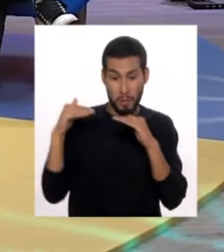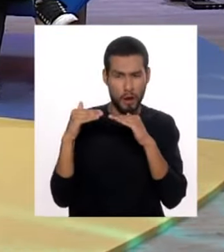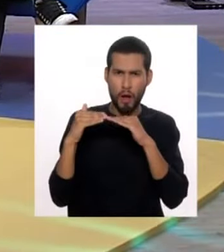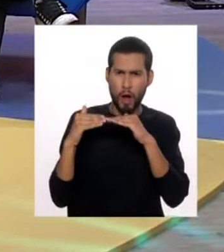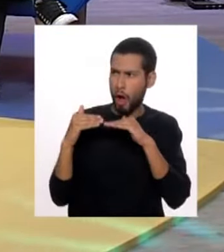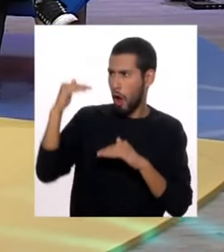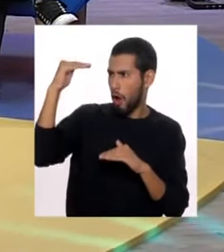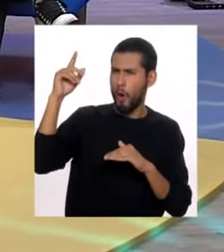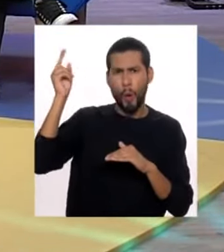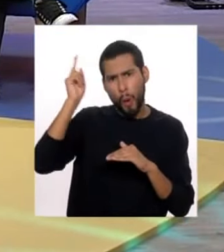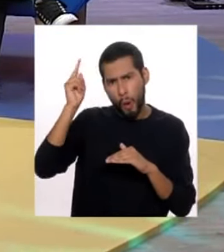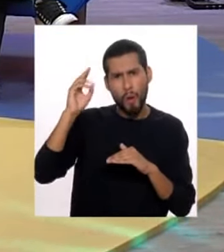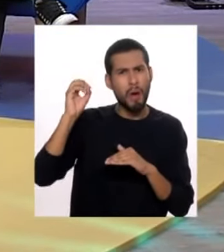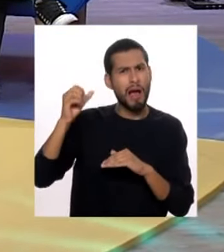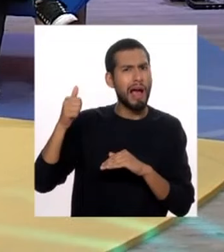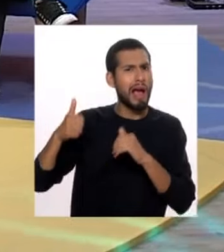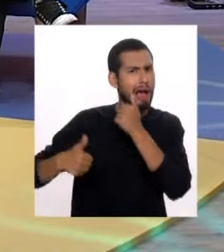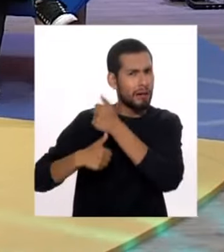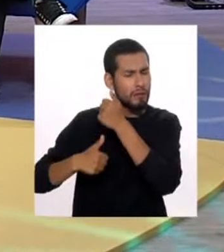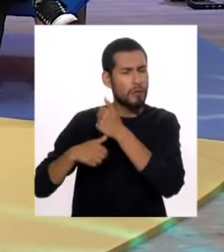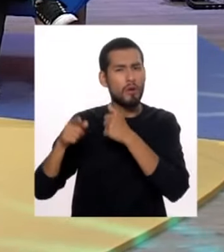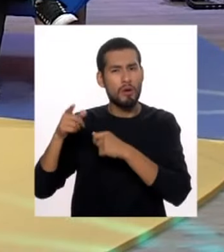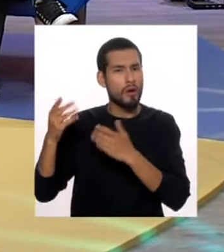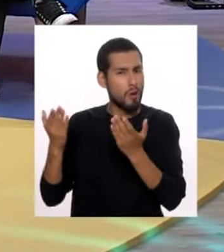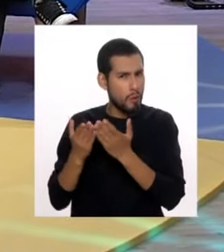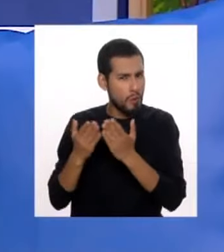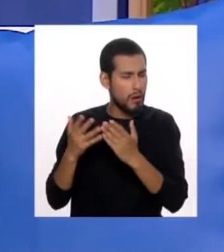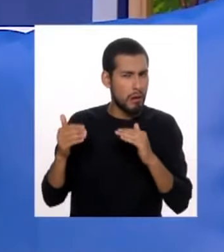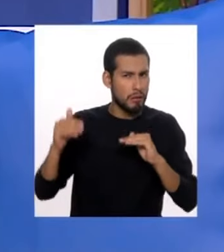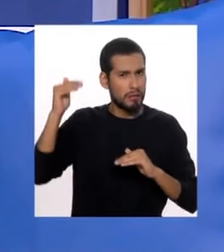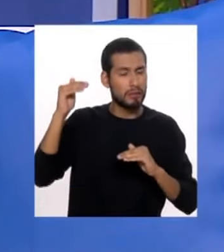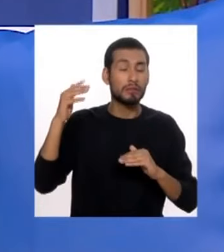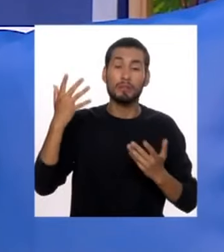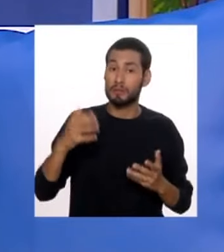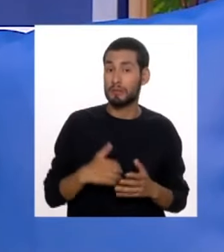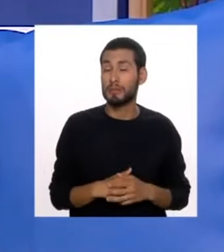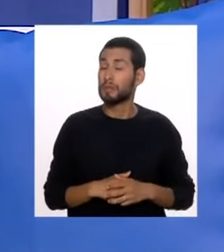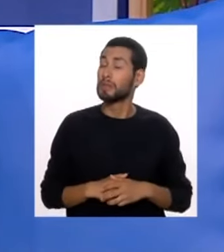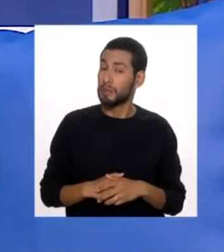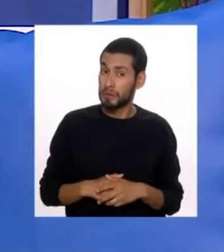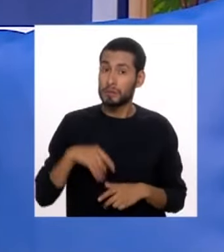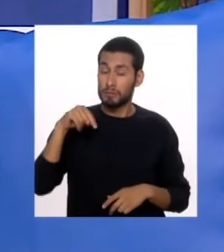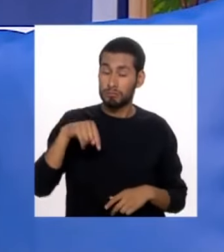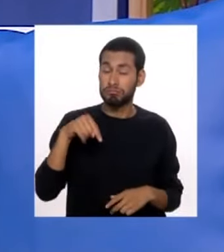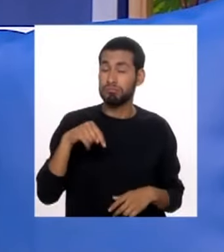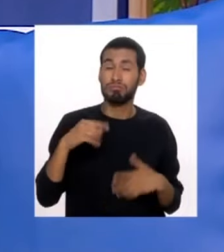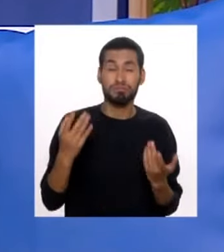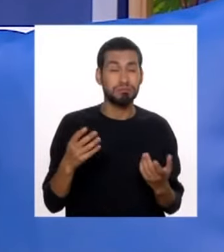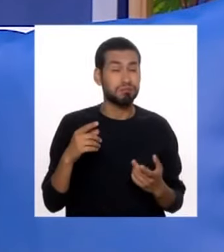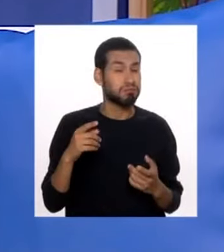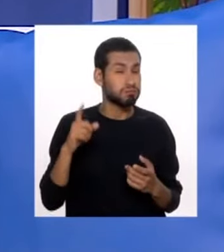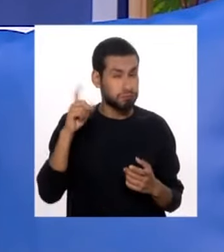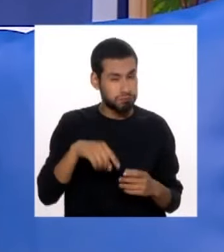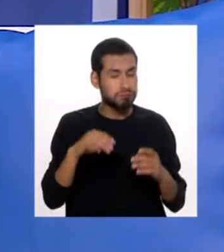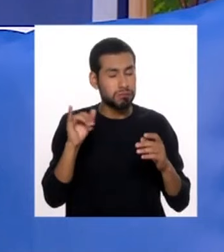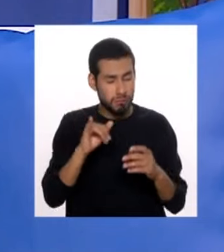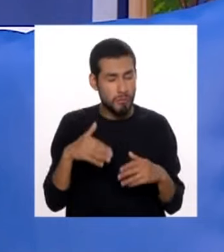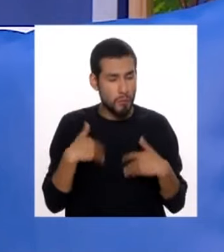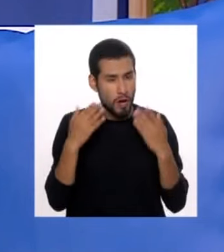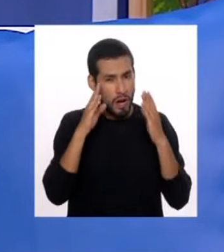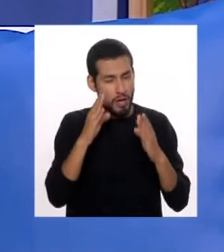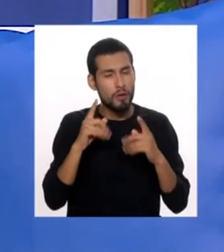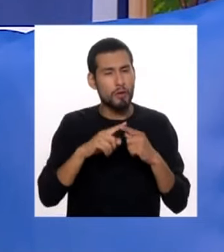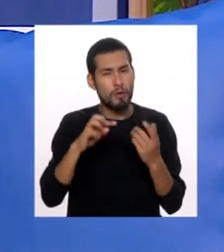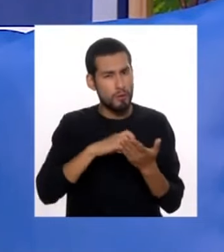de un docente, de un auxiliar, de un administrativo dentro de la escuela. Entonces, esto es algo que también tiene una manera de ser atendido. Hay